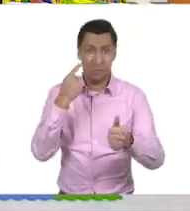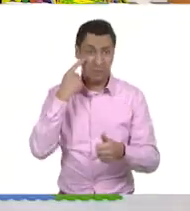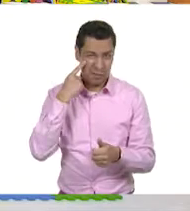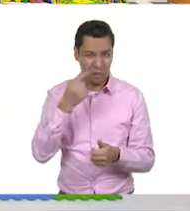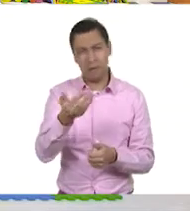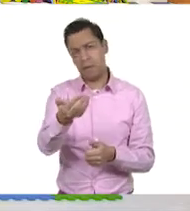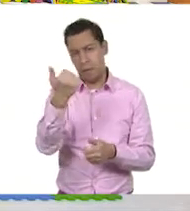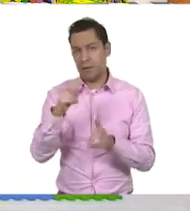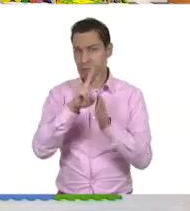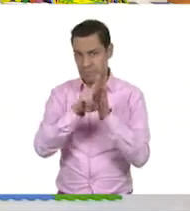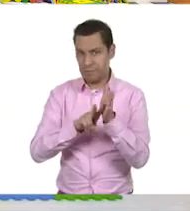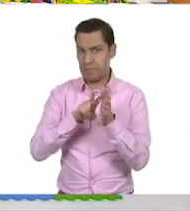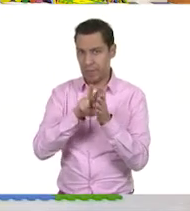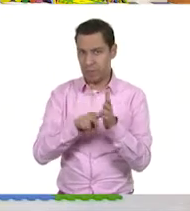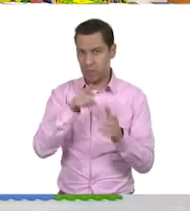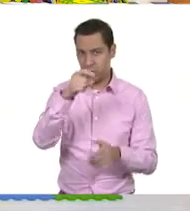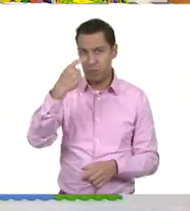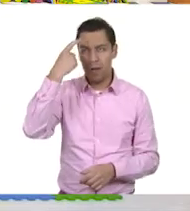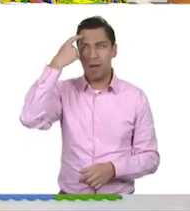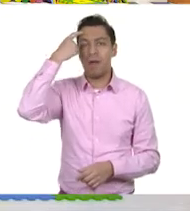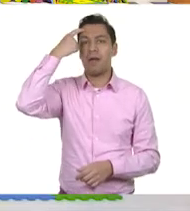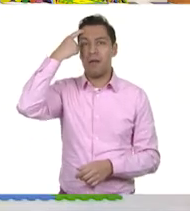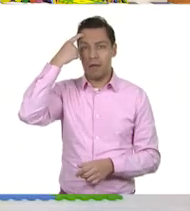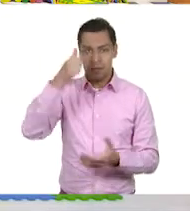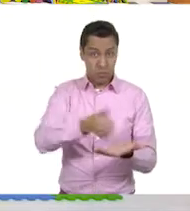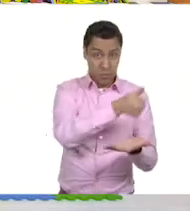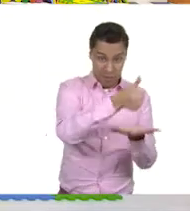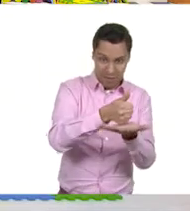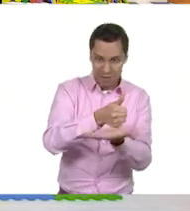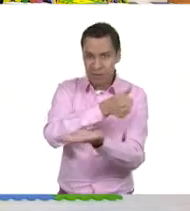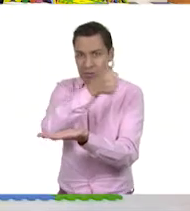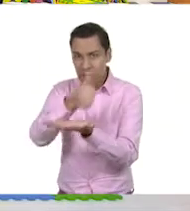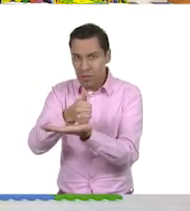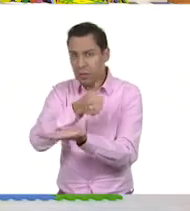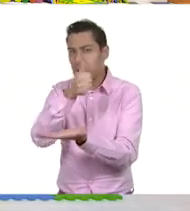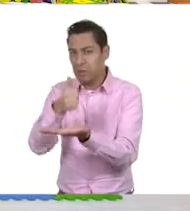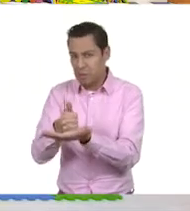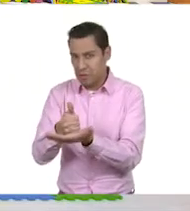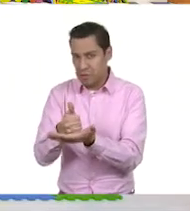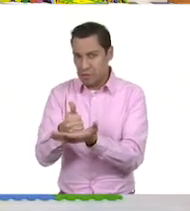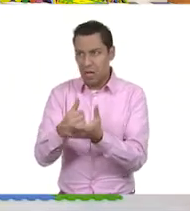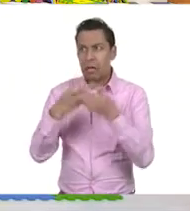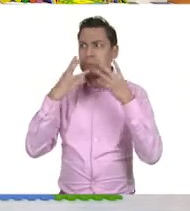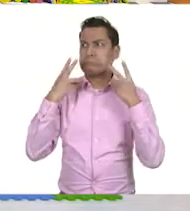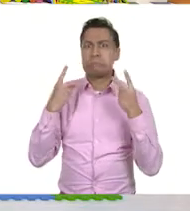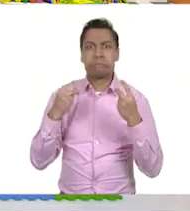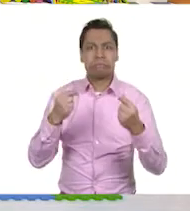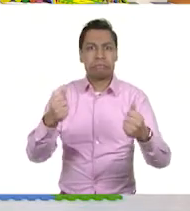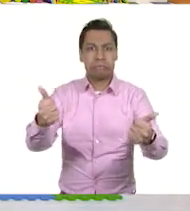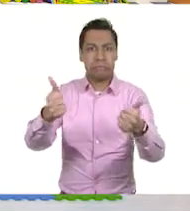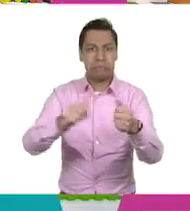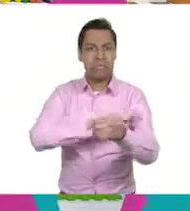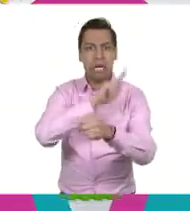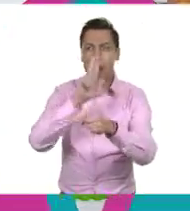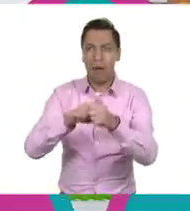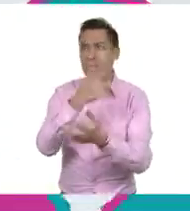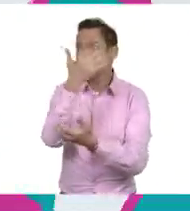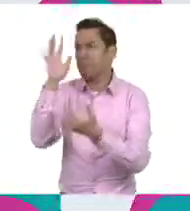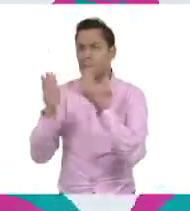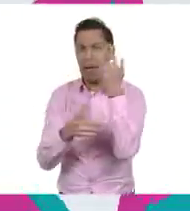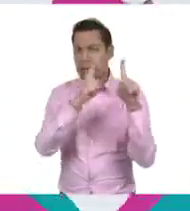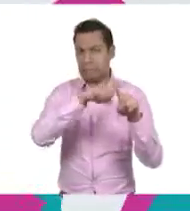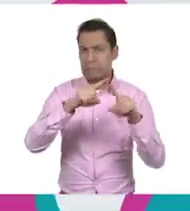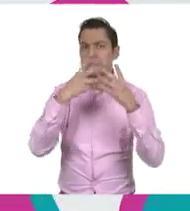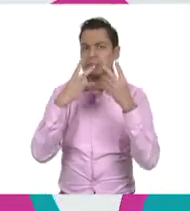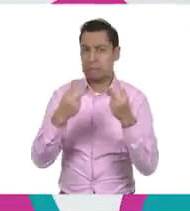y los niños, vamos a ver un video de unas ciudades y cómo está afectando todo esto. ¿Me acompañas? A ver, vamos a verlo.